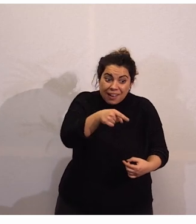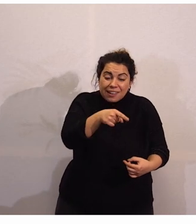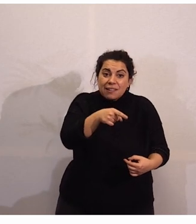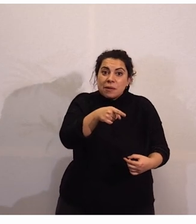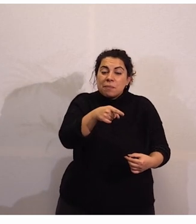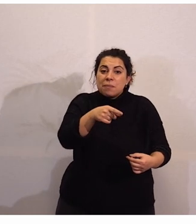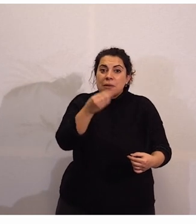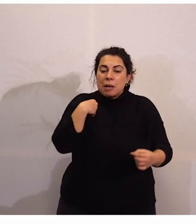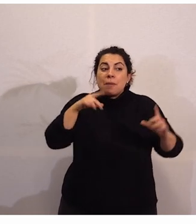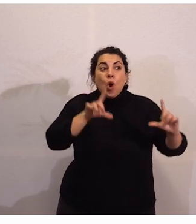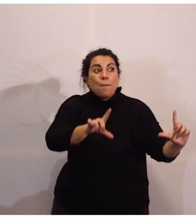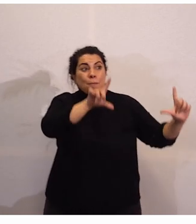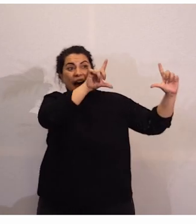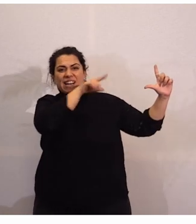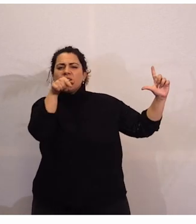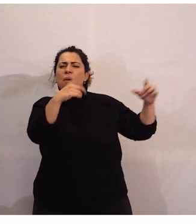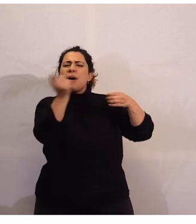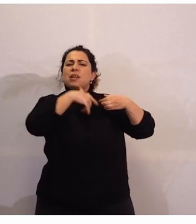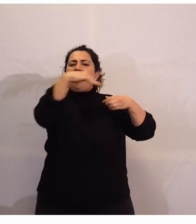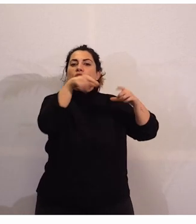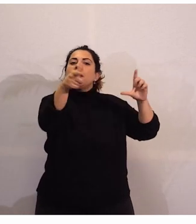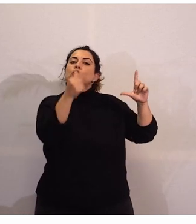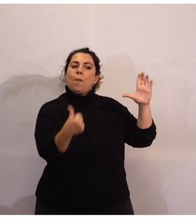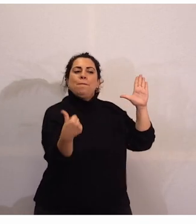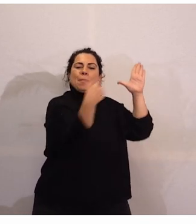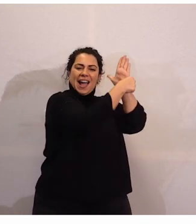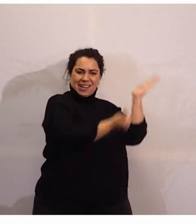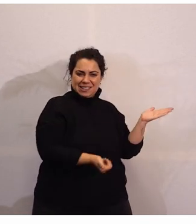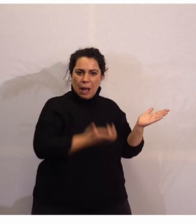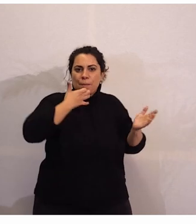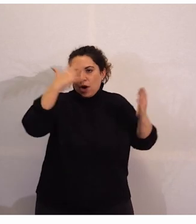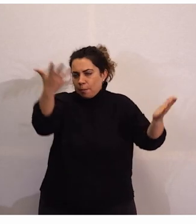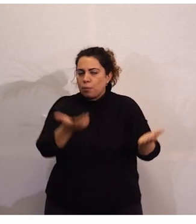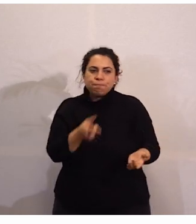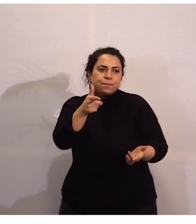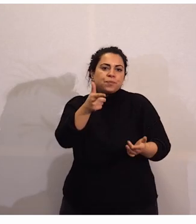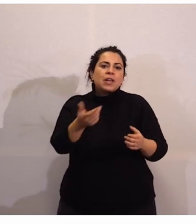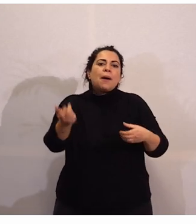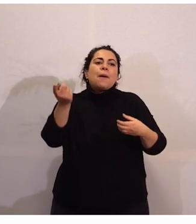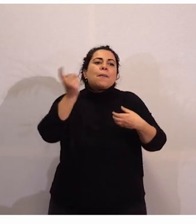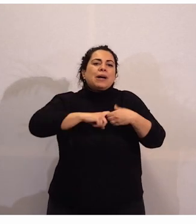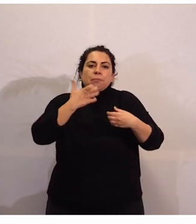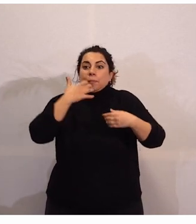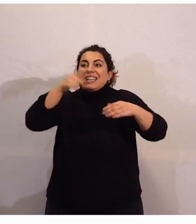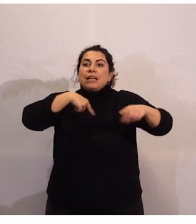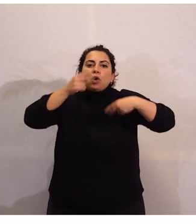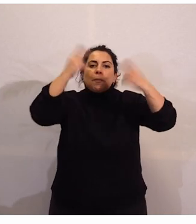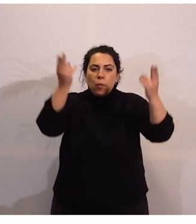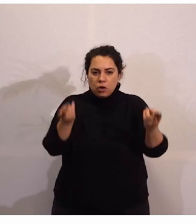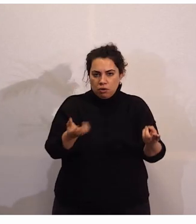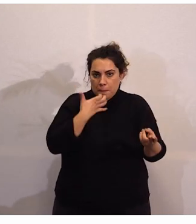vosotros participáis. Es decir, si vosotros participáis con el transporte público,